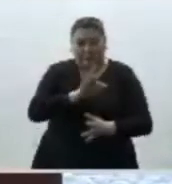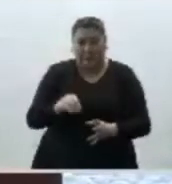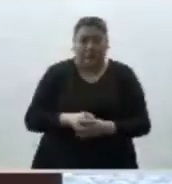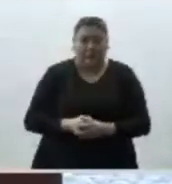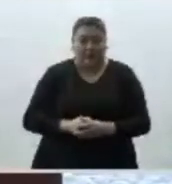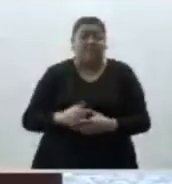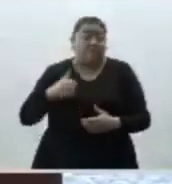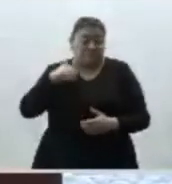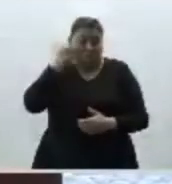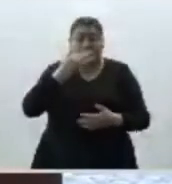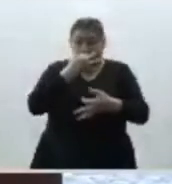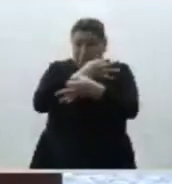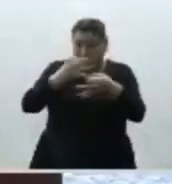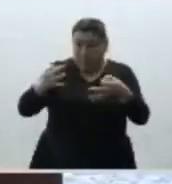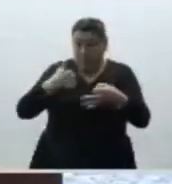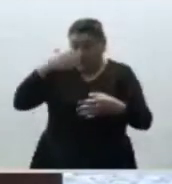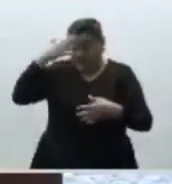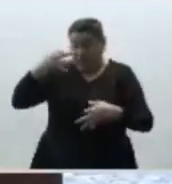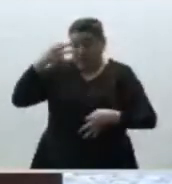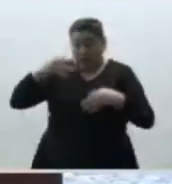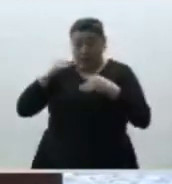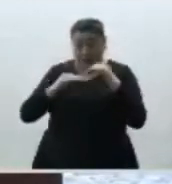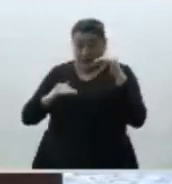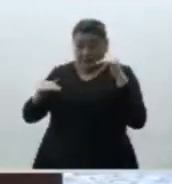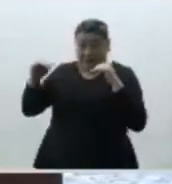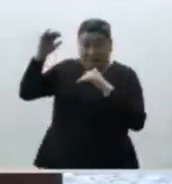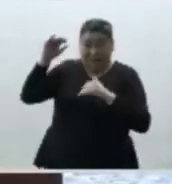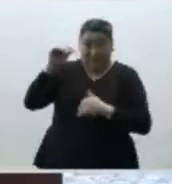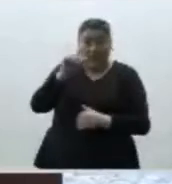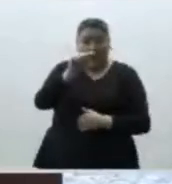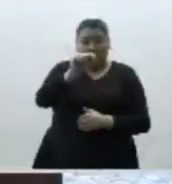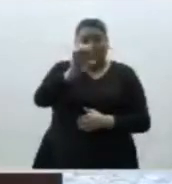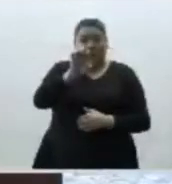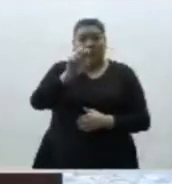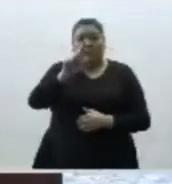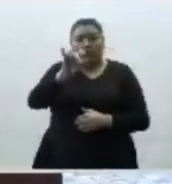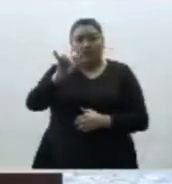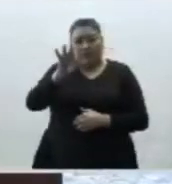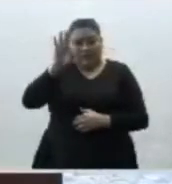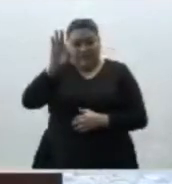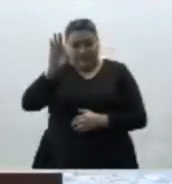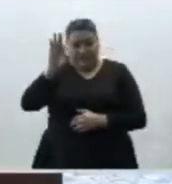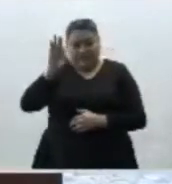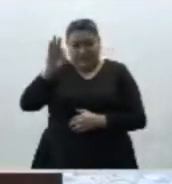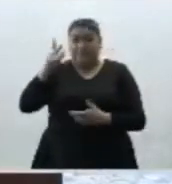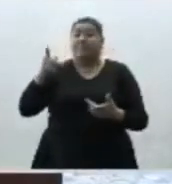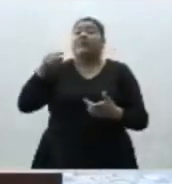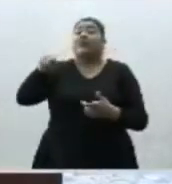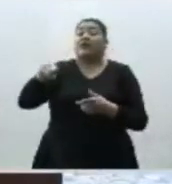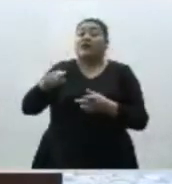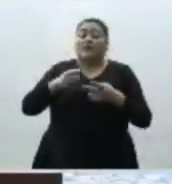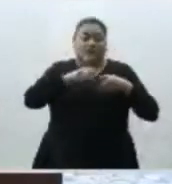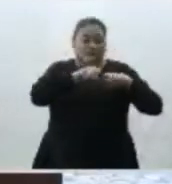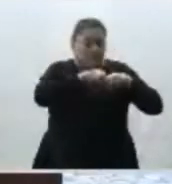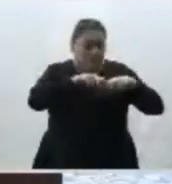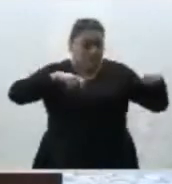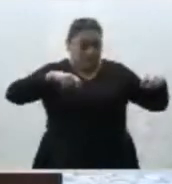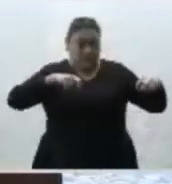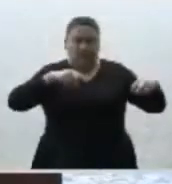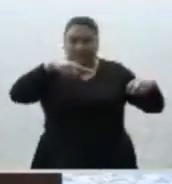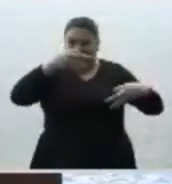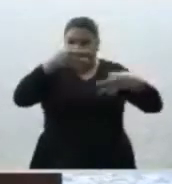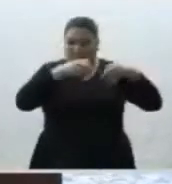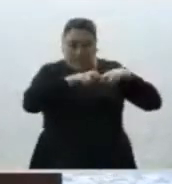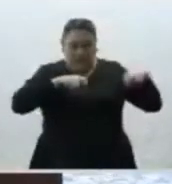que en lo que respecta a la Sala Superior del Tribunal Electoral del Poder Judicial de la Federación, su nueva integración ha